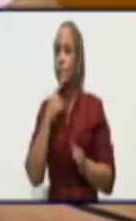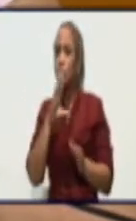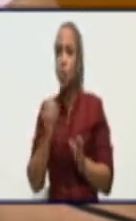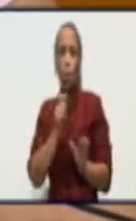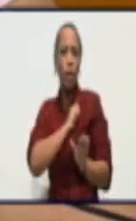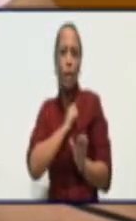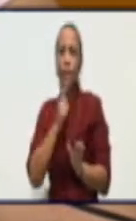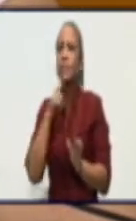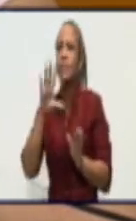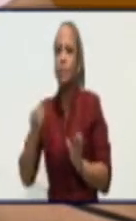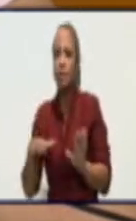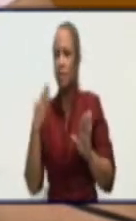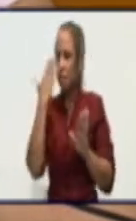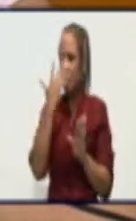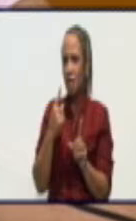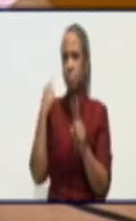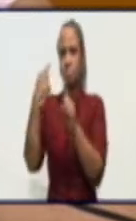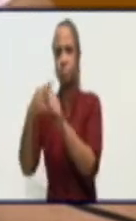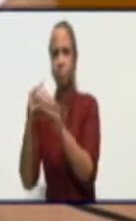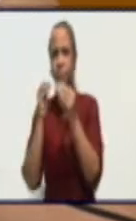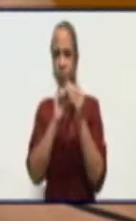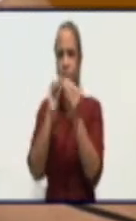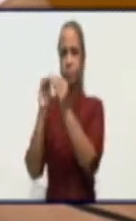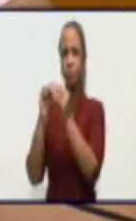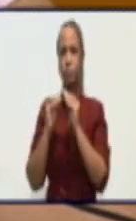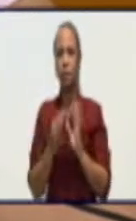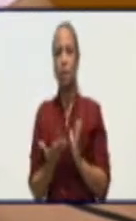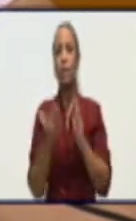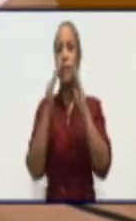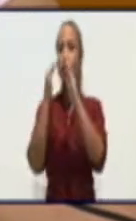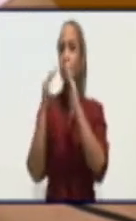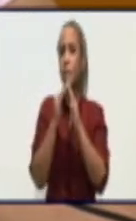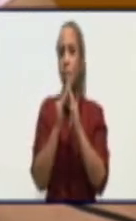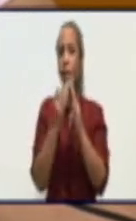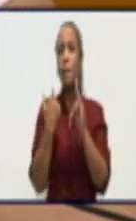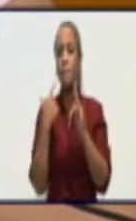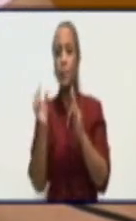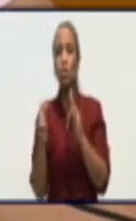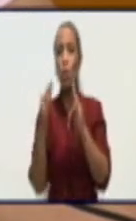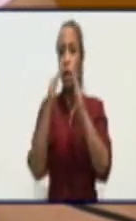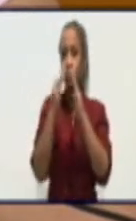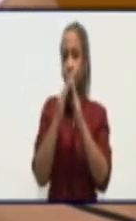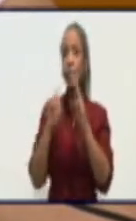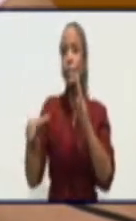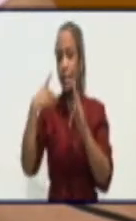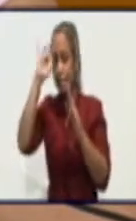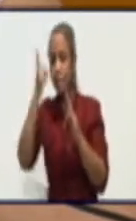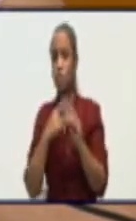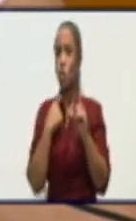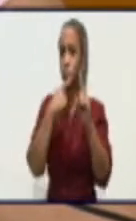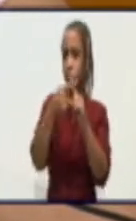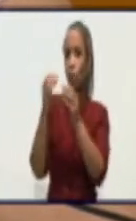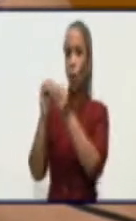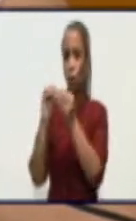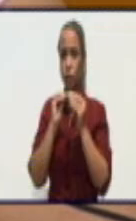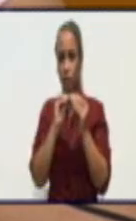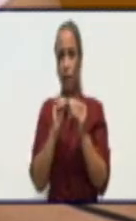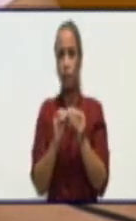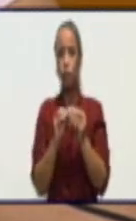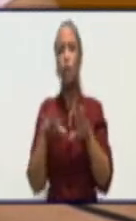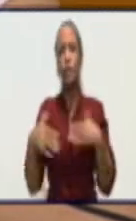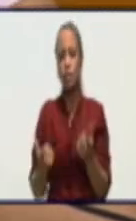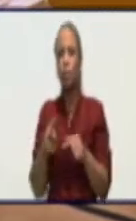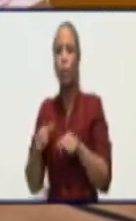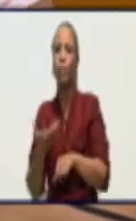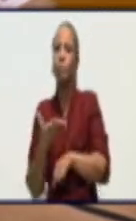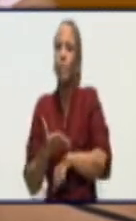ocultar contactos que viven en las viviendas y que realmente fueron contactos directos de esas personas. Y eso, pues, tanto va demorando